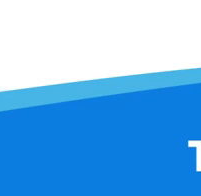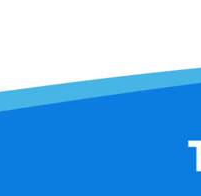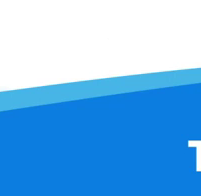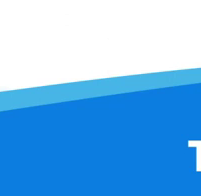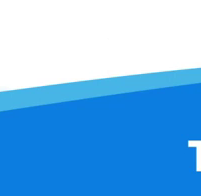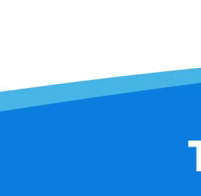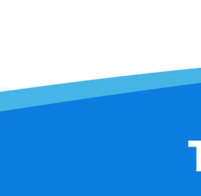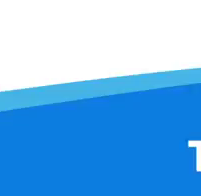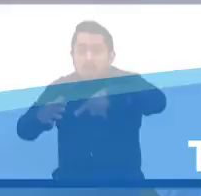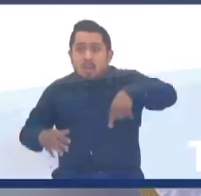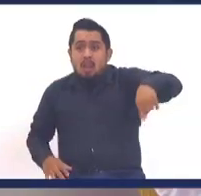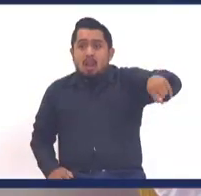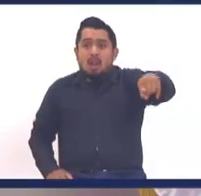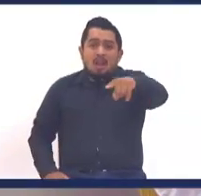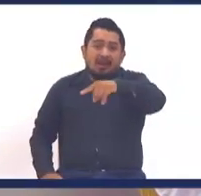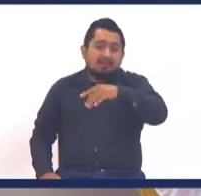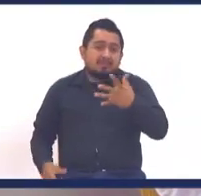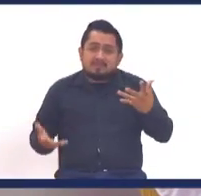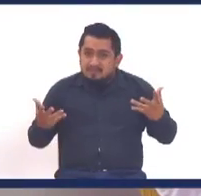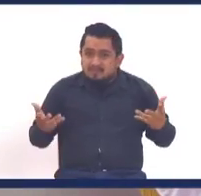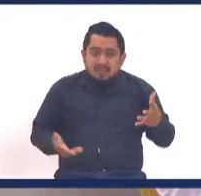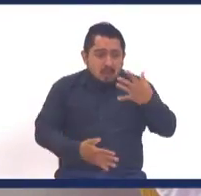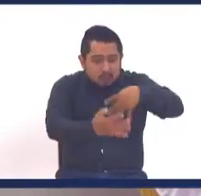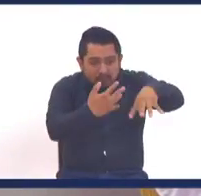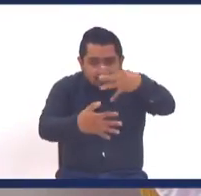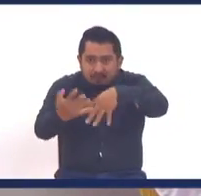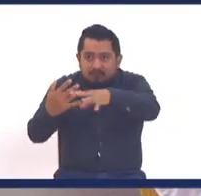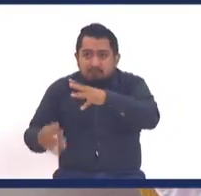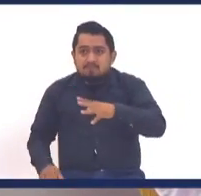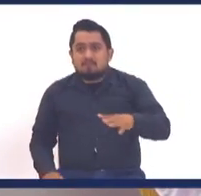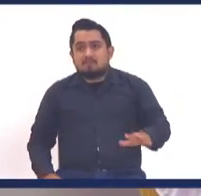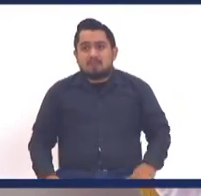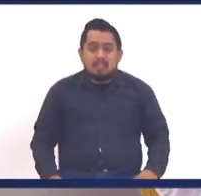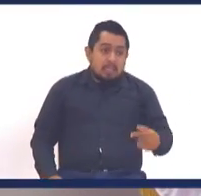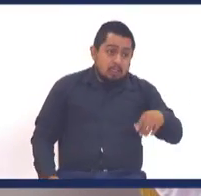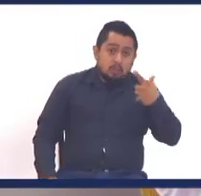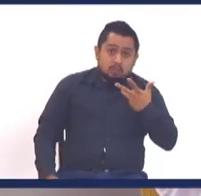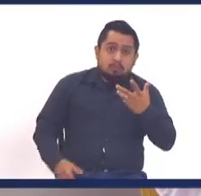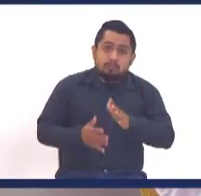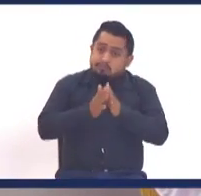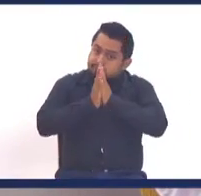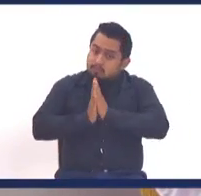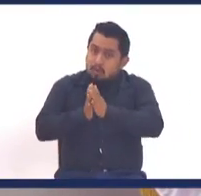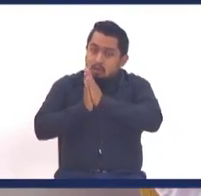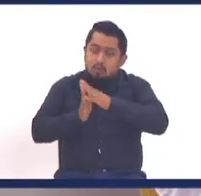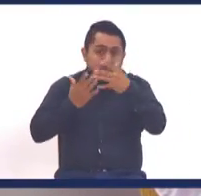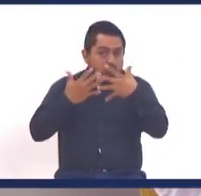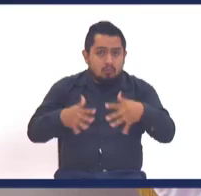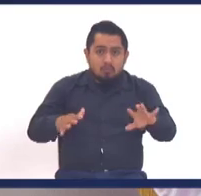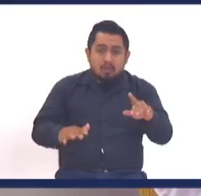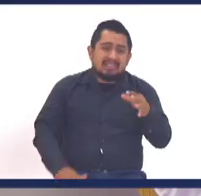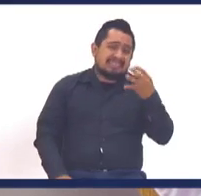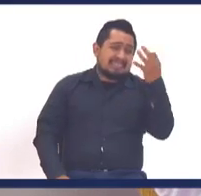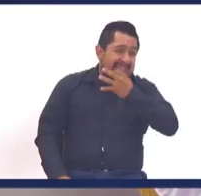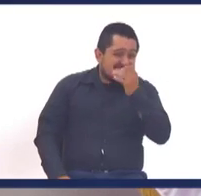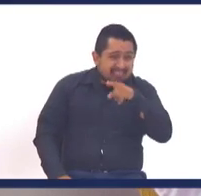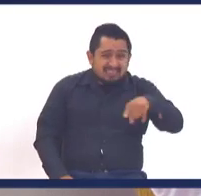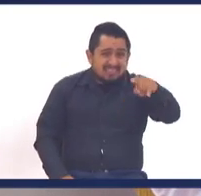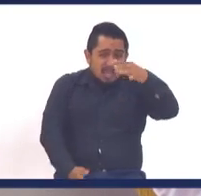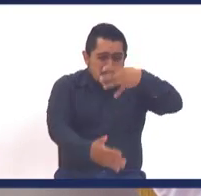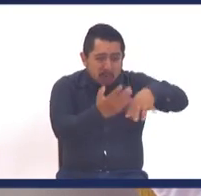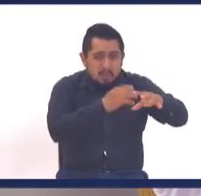comerciales, nosotros somos, un medio religioso, es normal, que oremos, pero yo le suplicaría, en el amor de Dios,